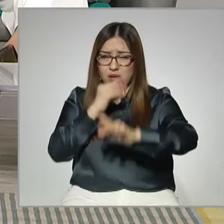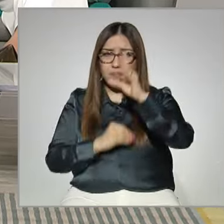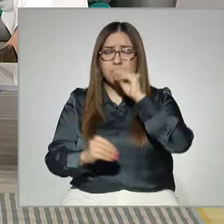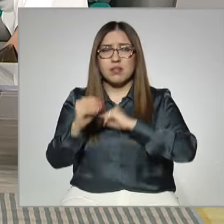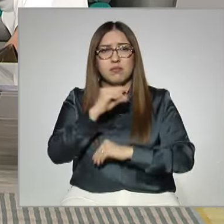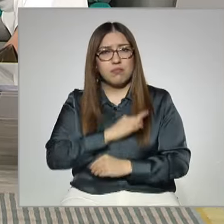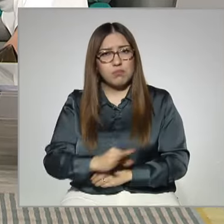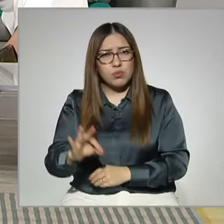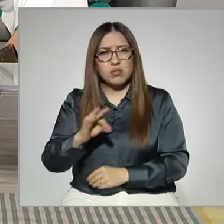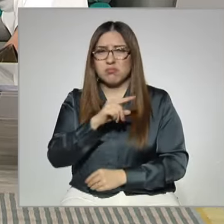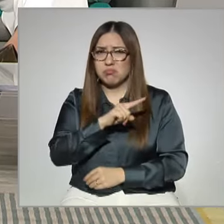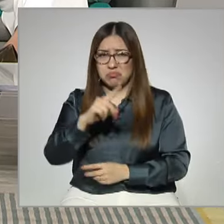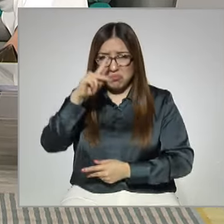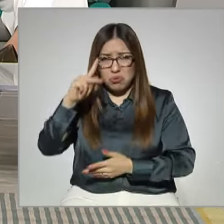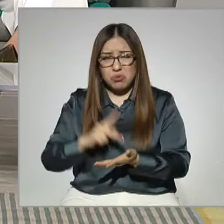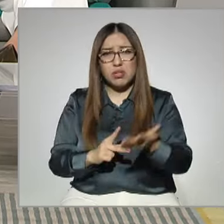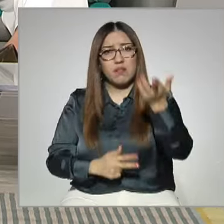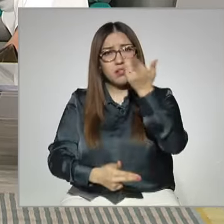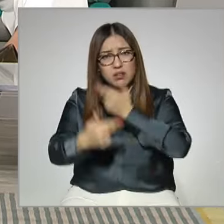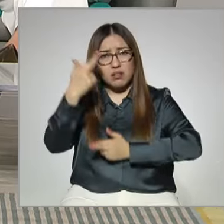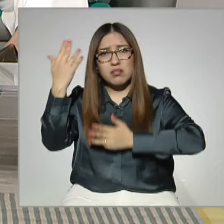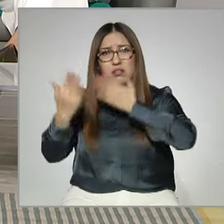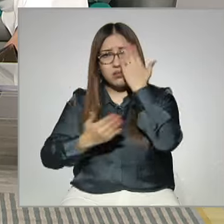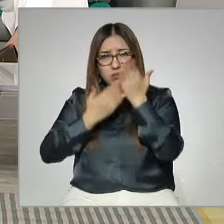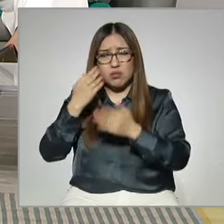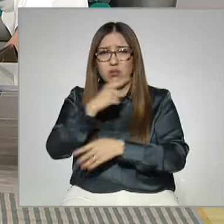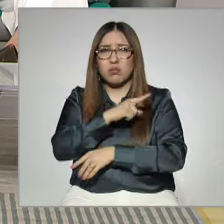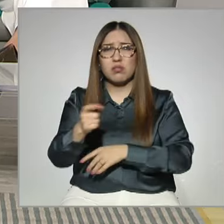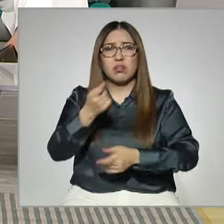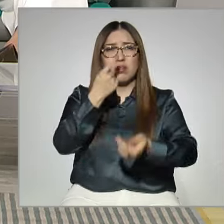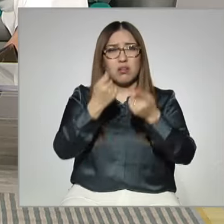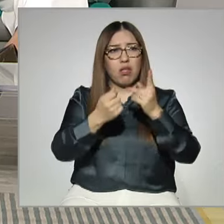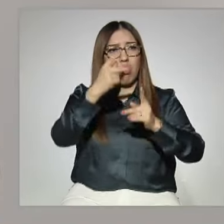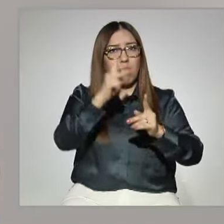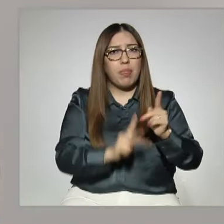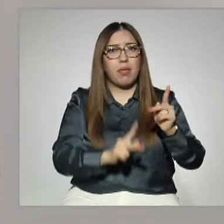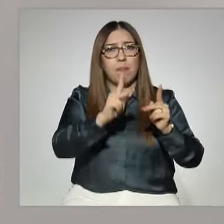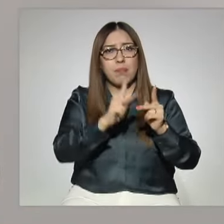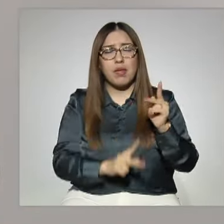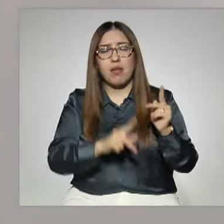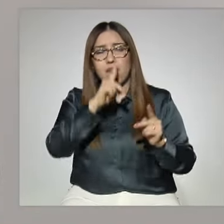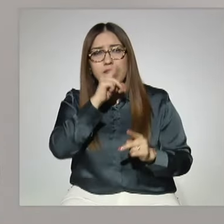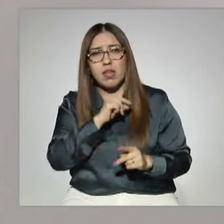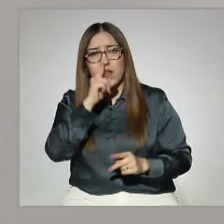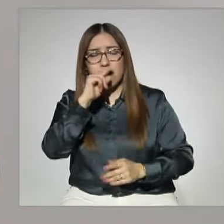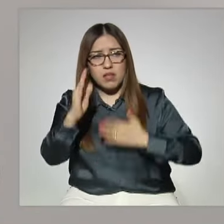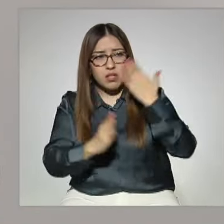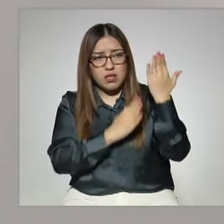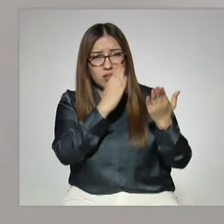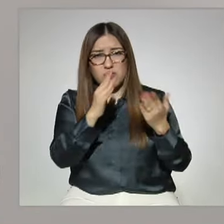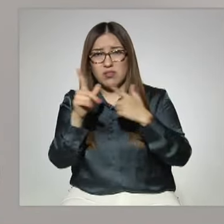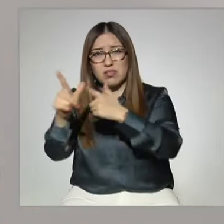pueden volver. Si interrumpieron sus estudios y no continuaron con la certificación, pues habrá que